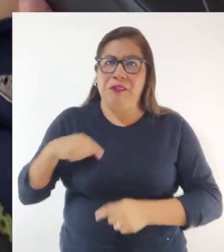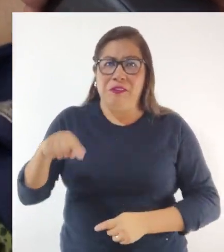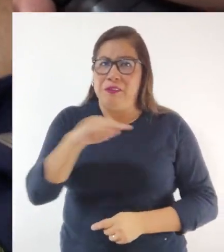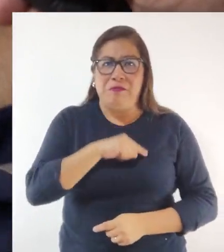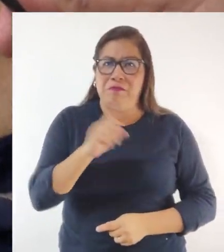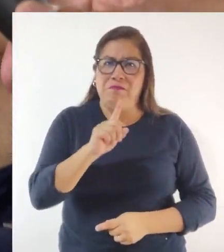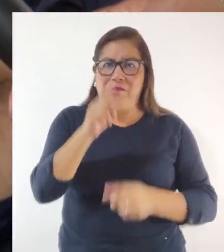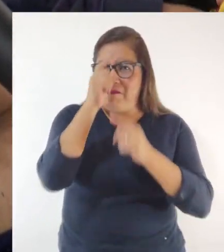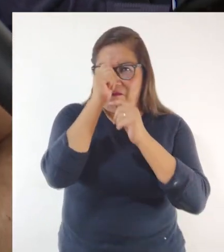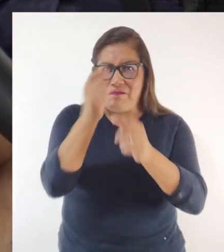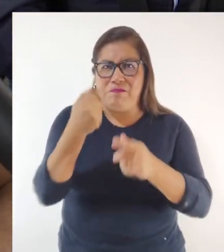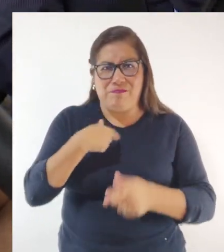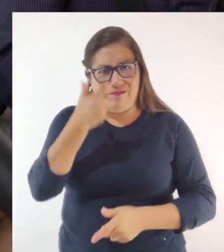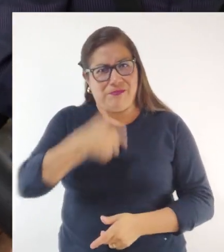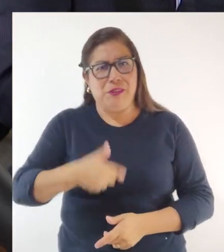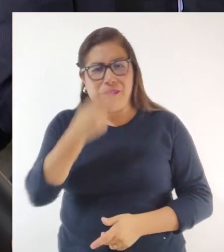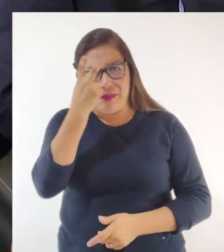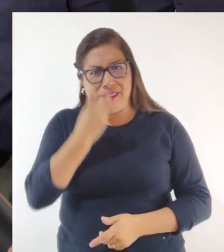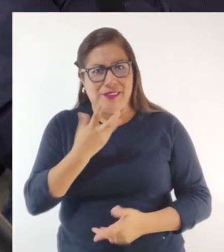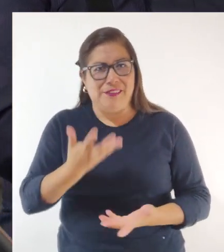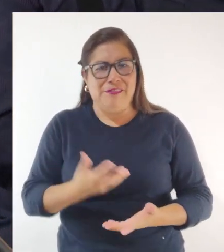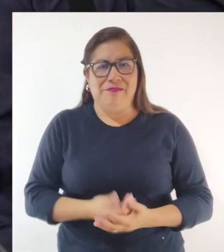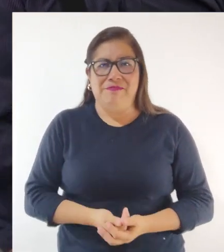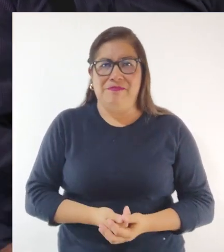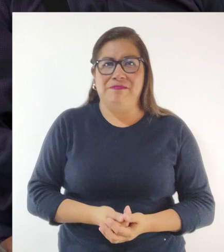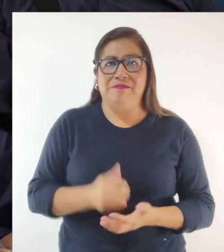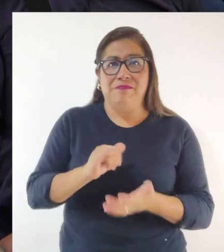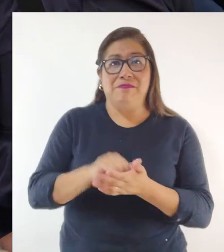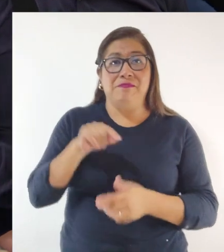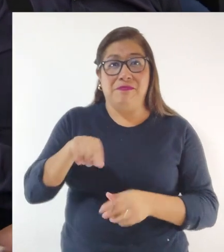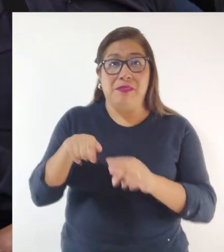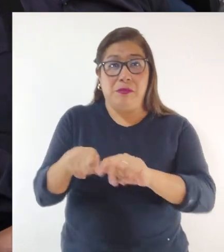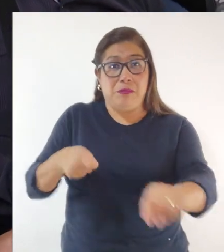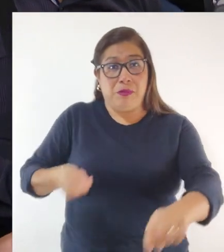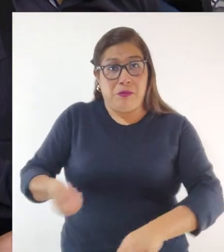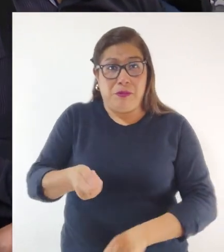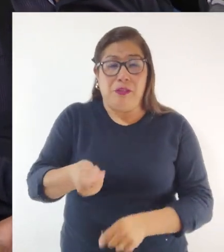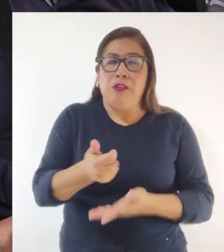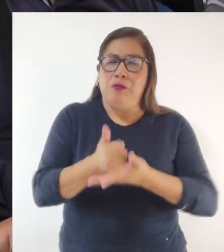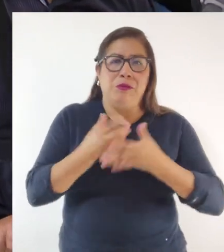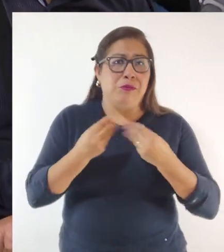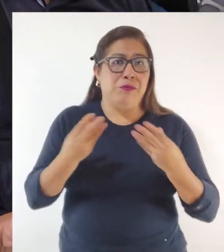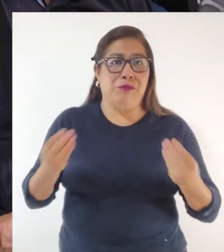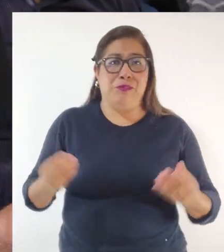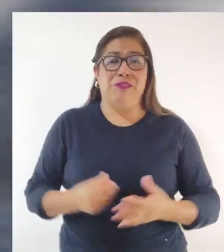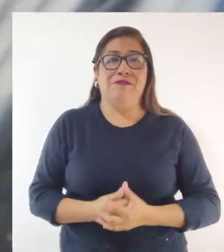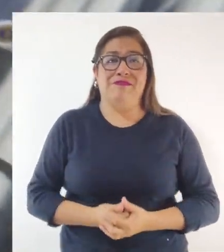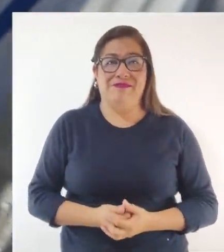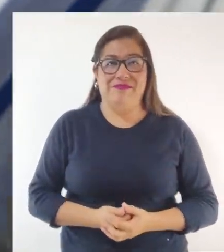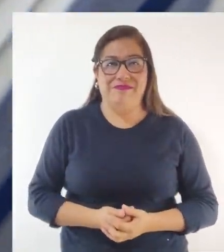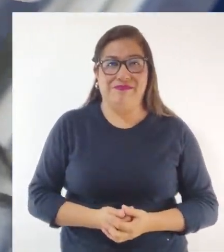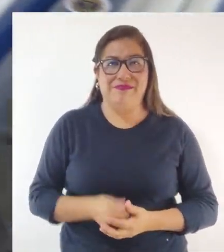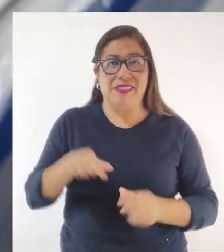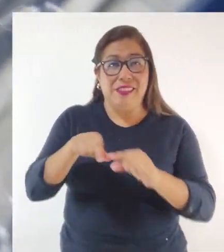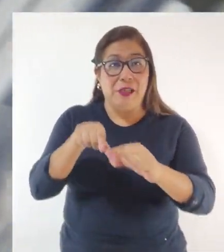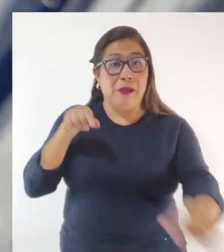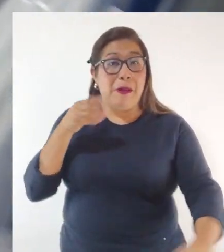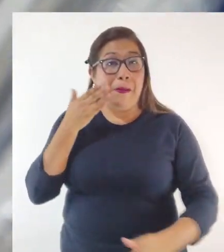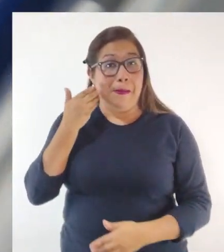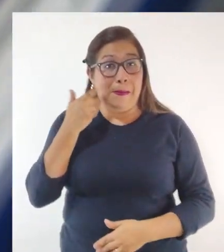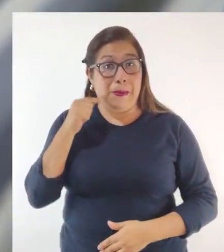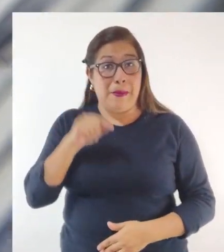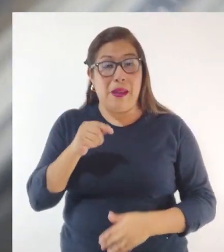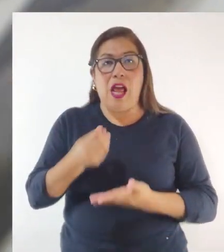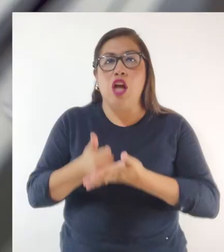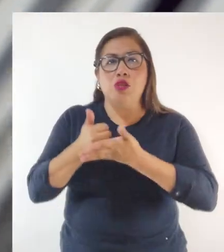nosotros. No nos respetan como persona invidente. Y este bastón significa mucho para nosotros. Estos bastones